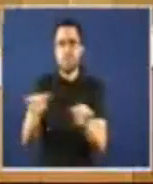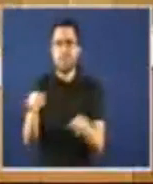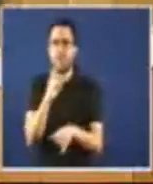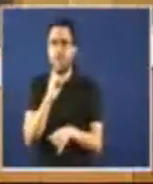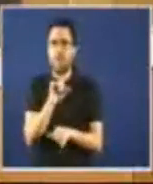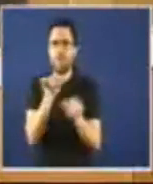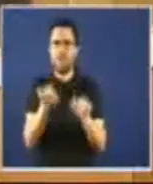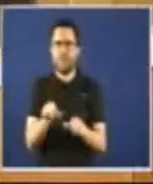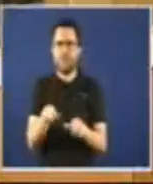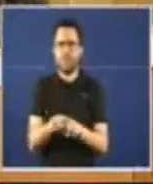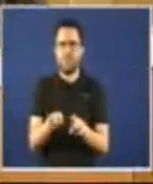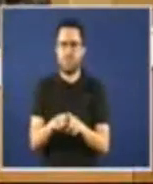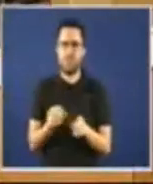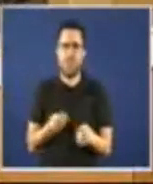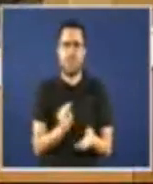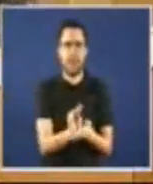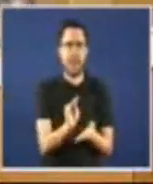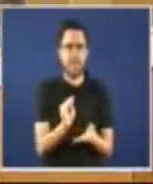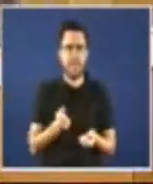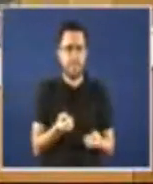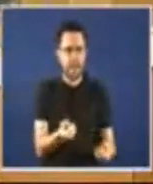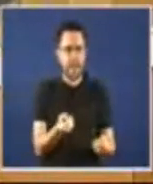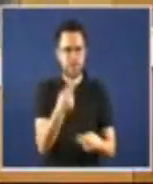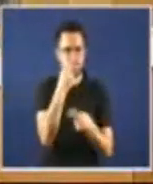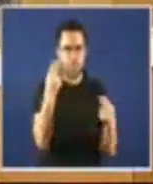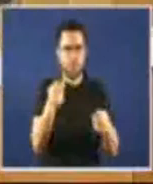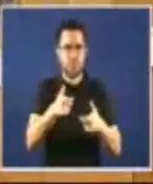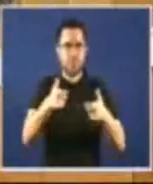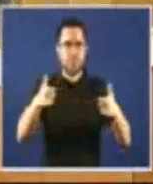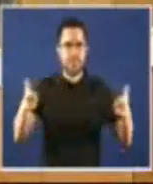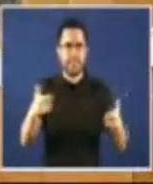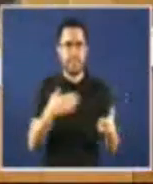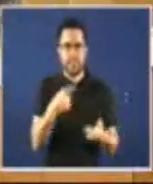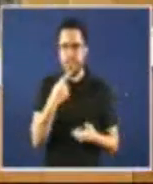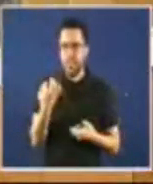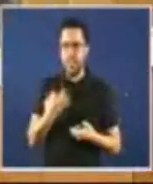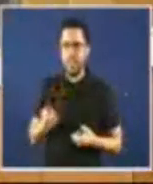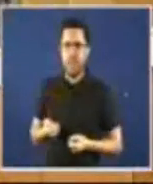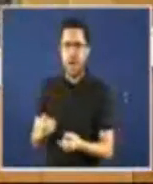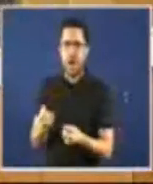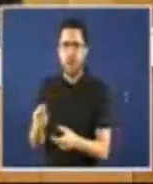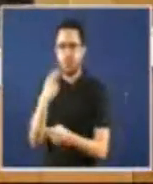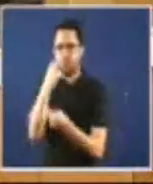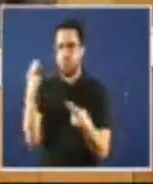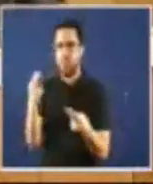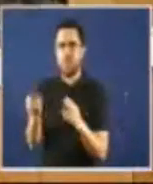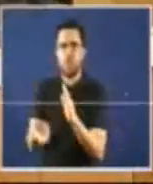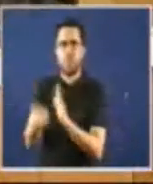potencial investidor público ou seja maiormente exigiría unha política investidora pública proactiva e anticíclica de proseguir